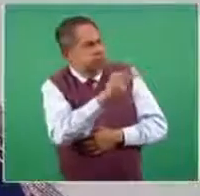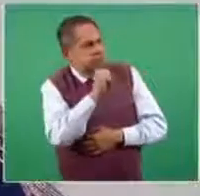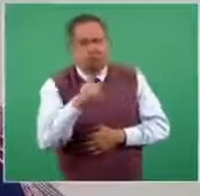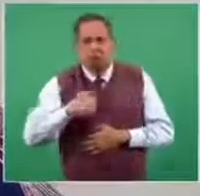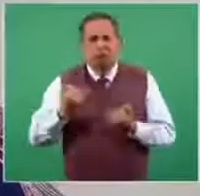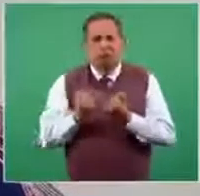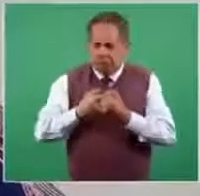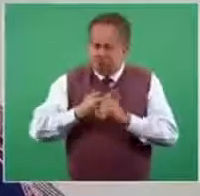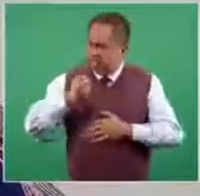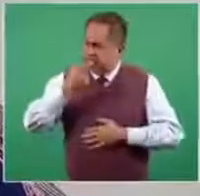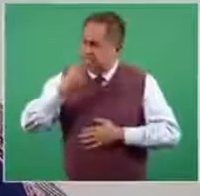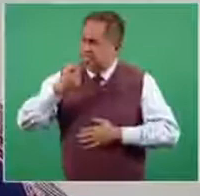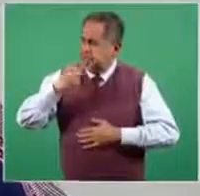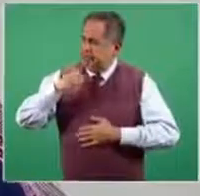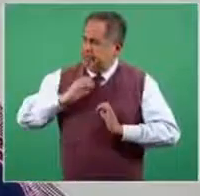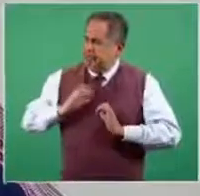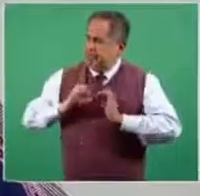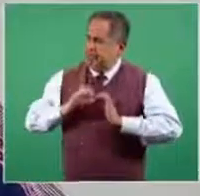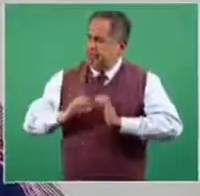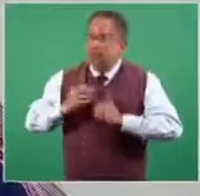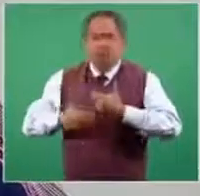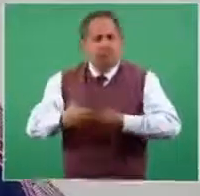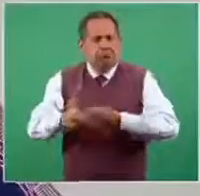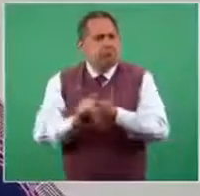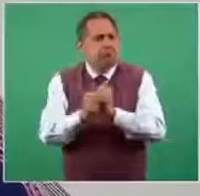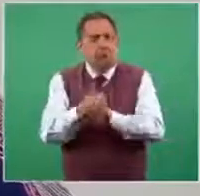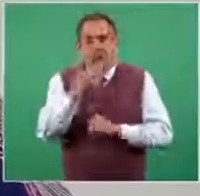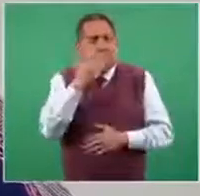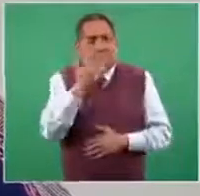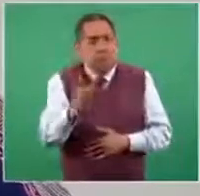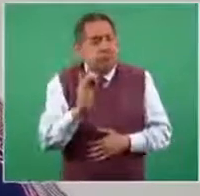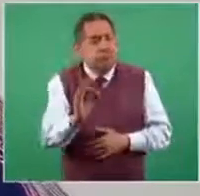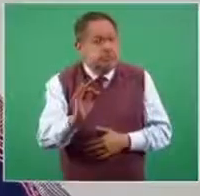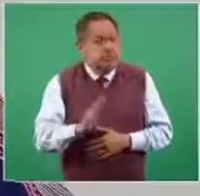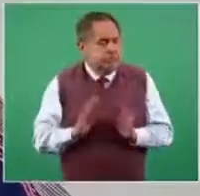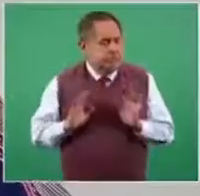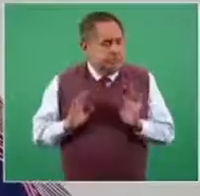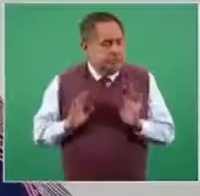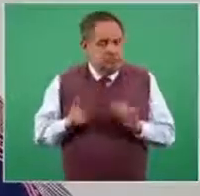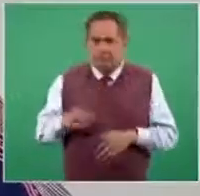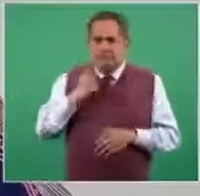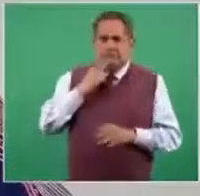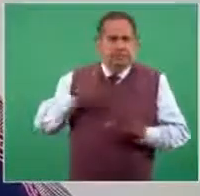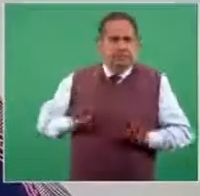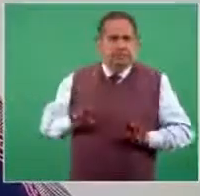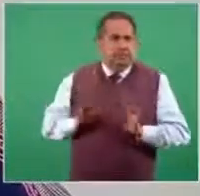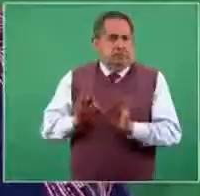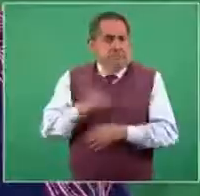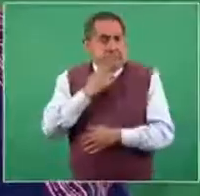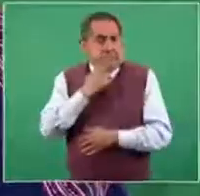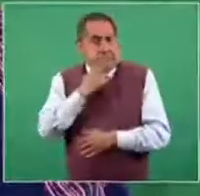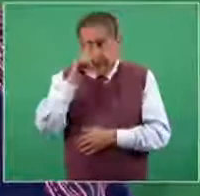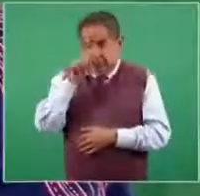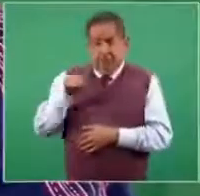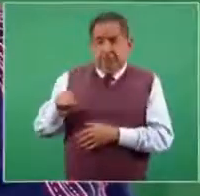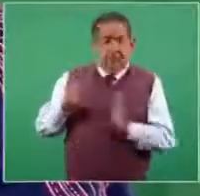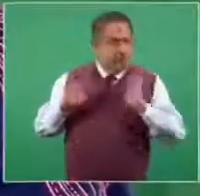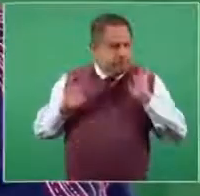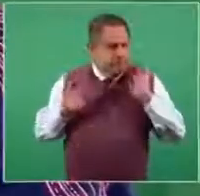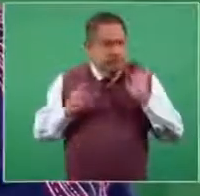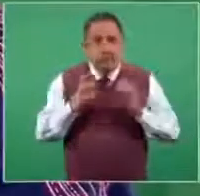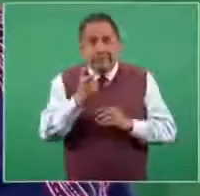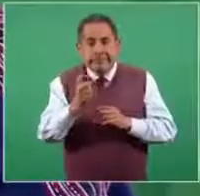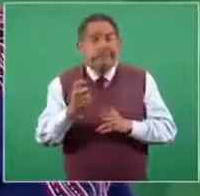Y aquí también resalta, uno, la parte benéfica para esta persona. Evidentemente esto